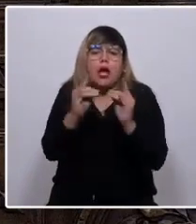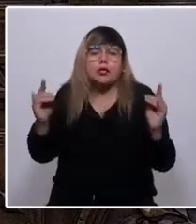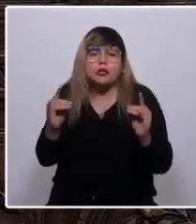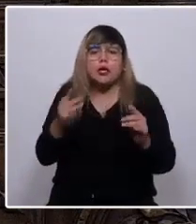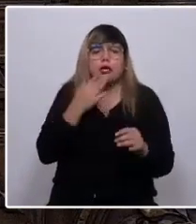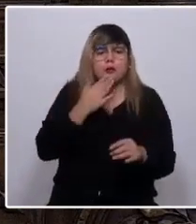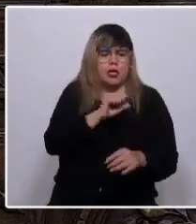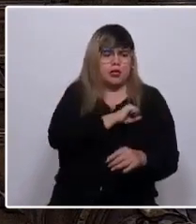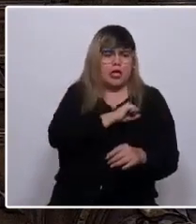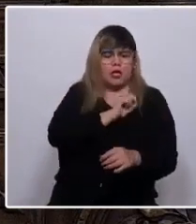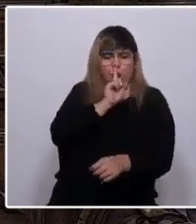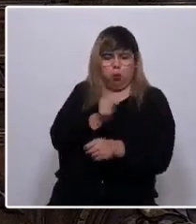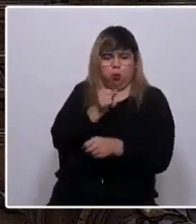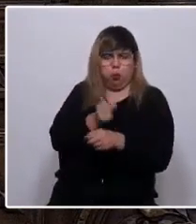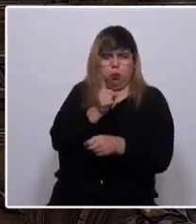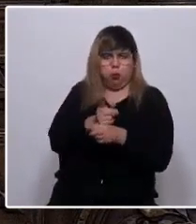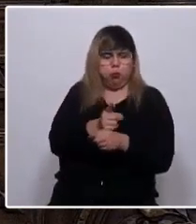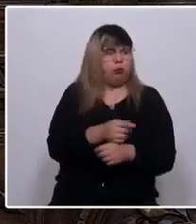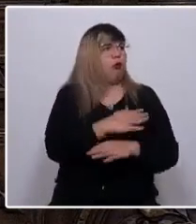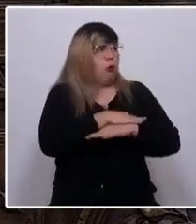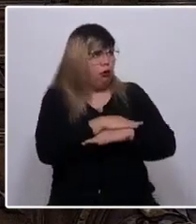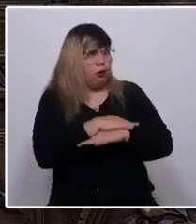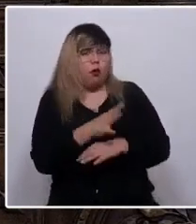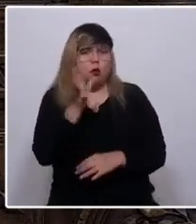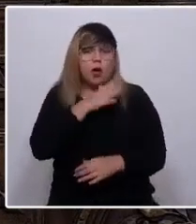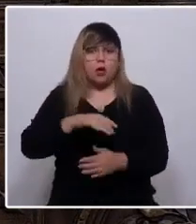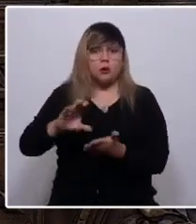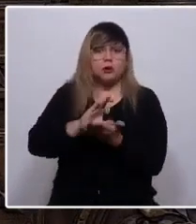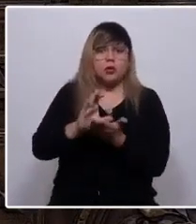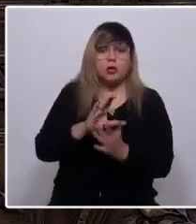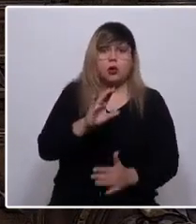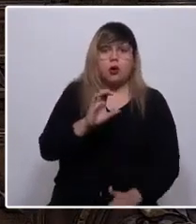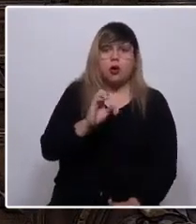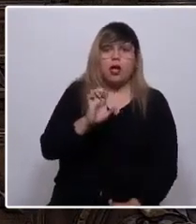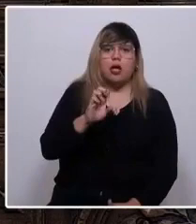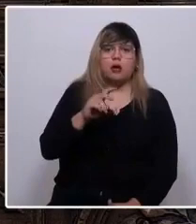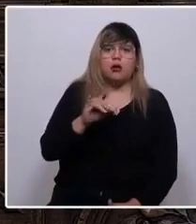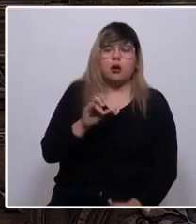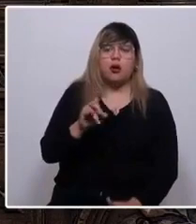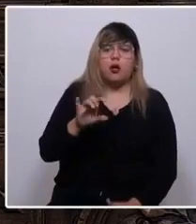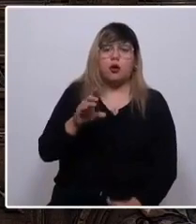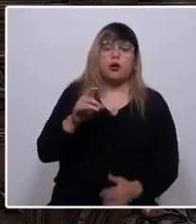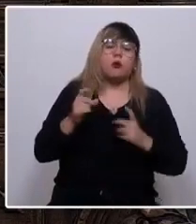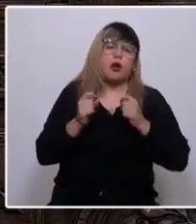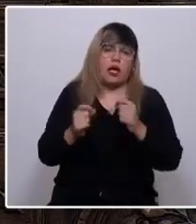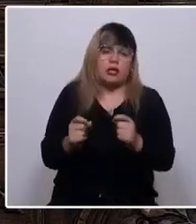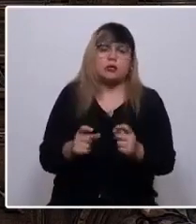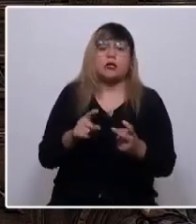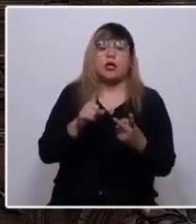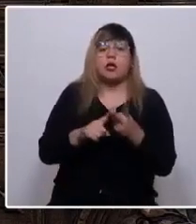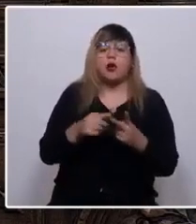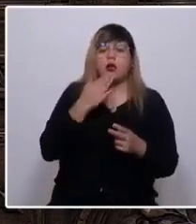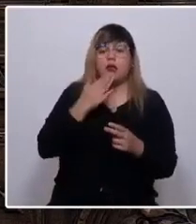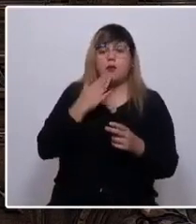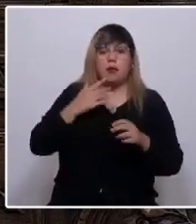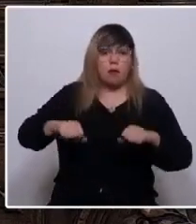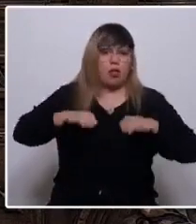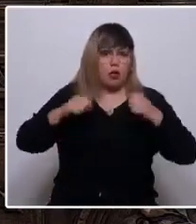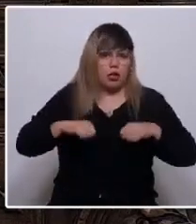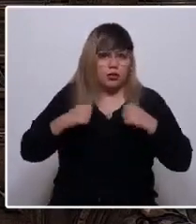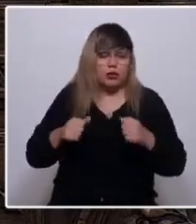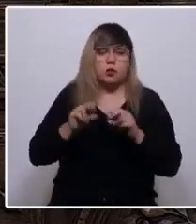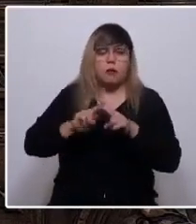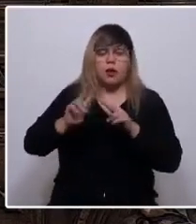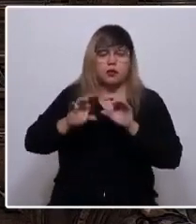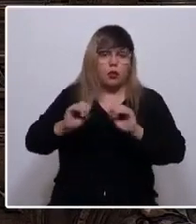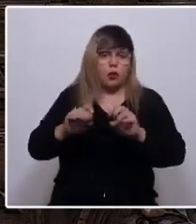imponen. Aún no tenemos un centro oncológico, aún los niños deben salir de sus casas en la adolescencia para cursar su educación media.